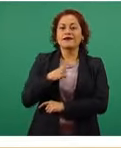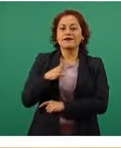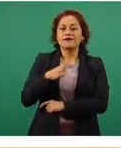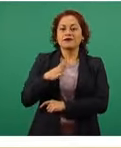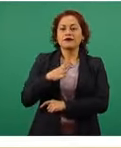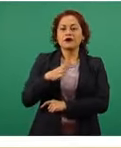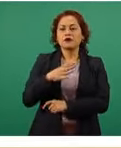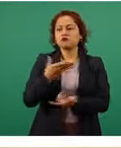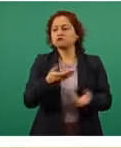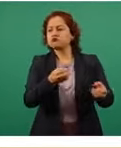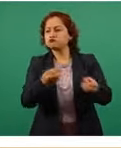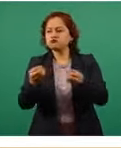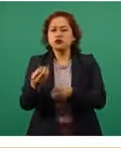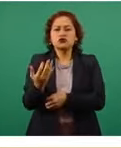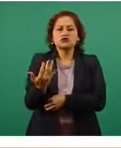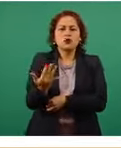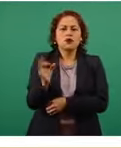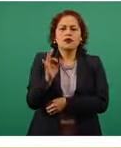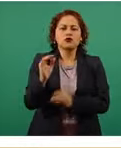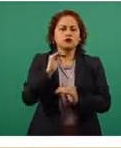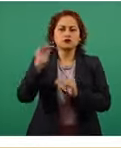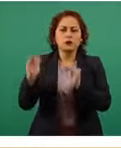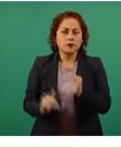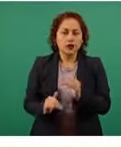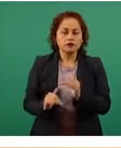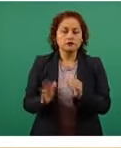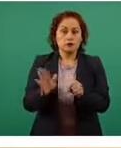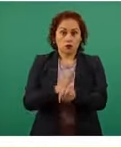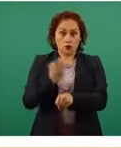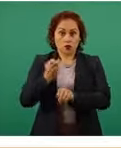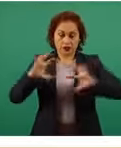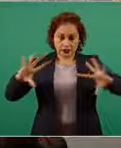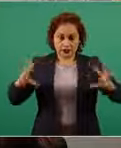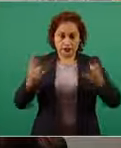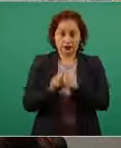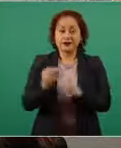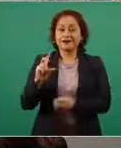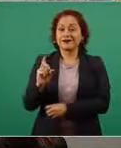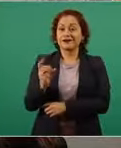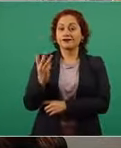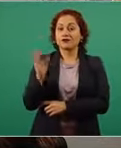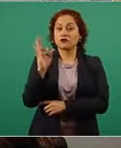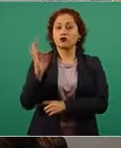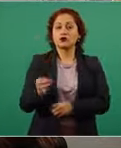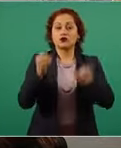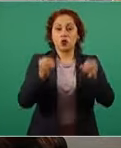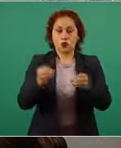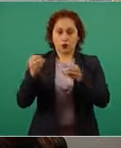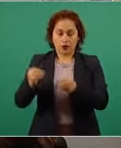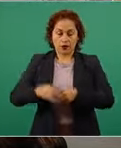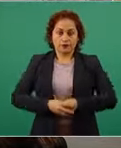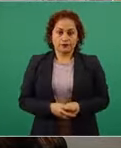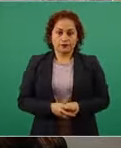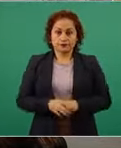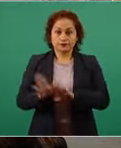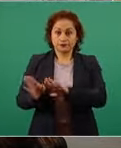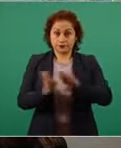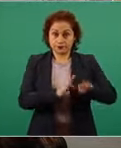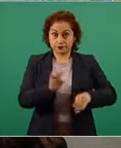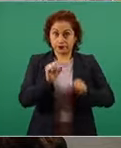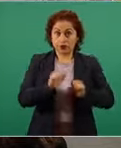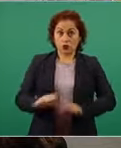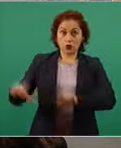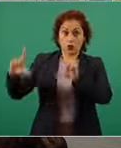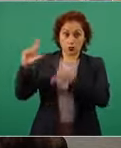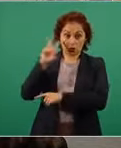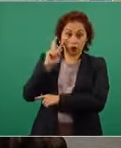ciento, lo que da un 33 por ciento de ocupación nacional. La siguiente imagen pueden ustedes ver desglosado